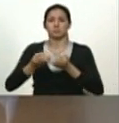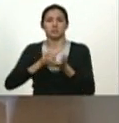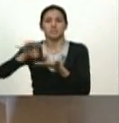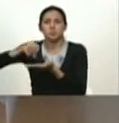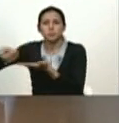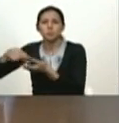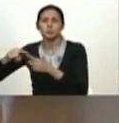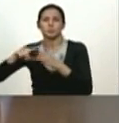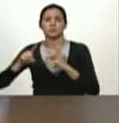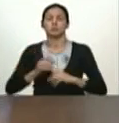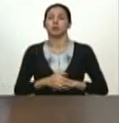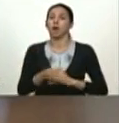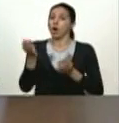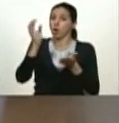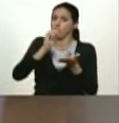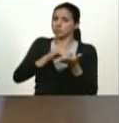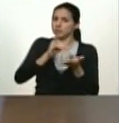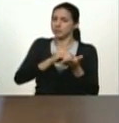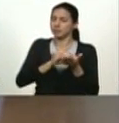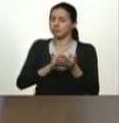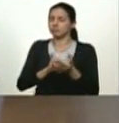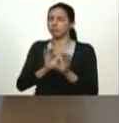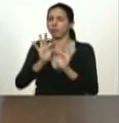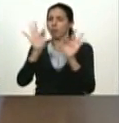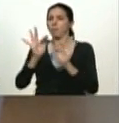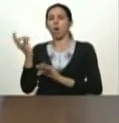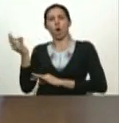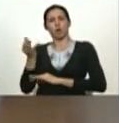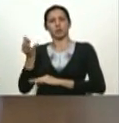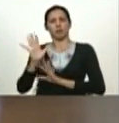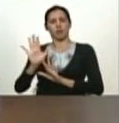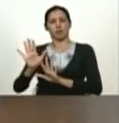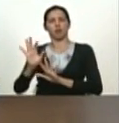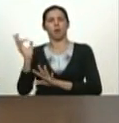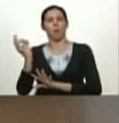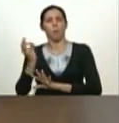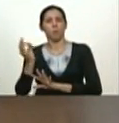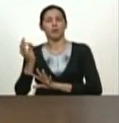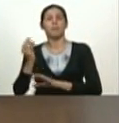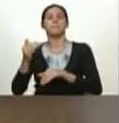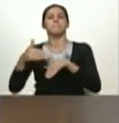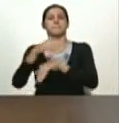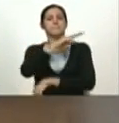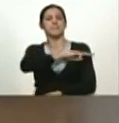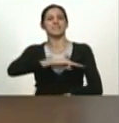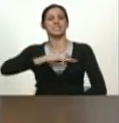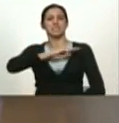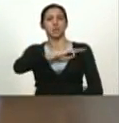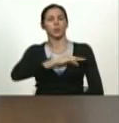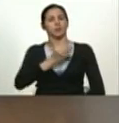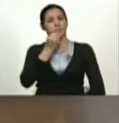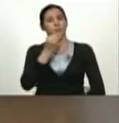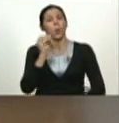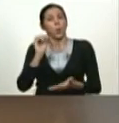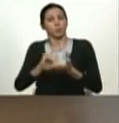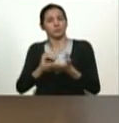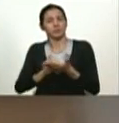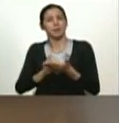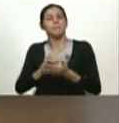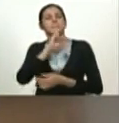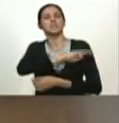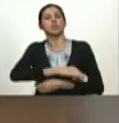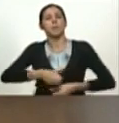y retomando el espíritu original de la misión alimentación de la misión mercal